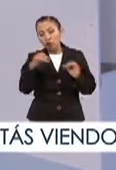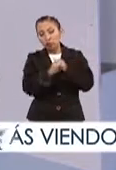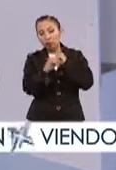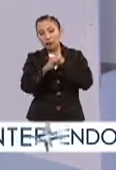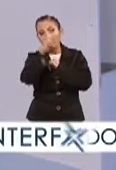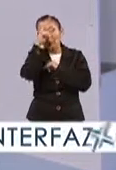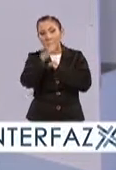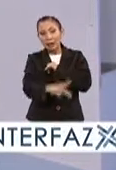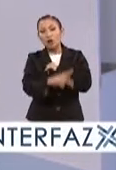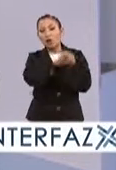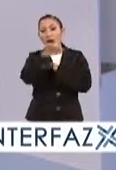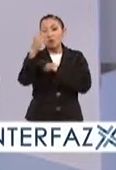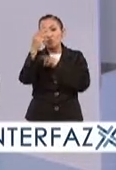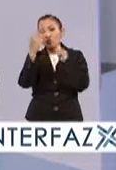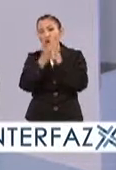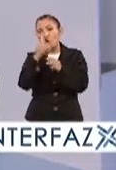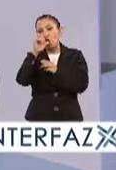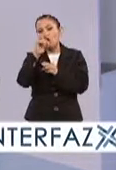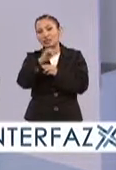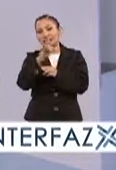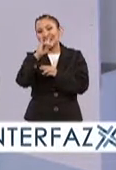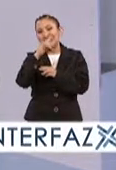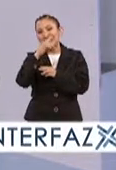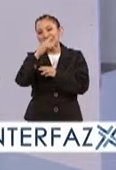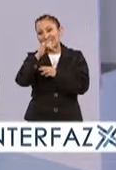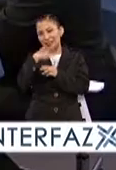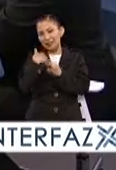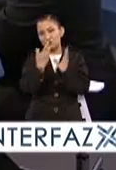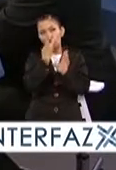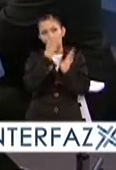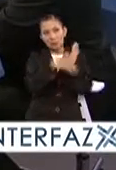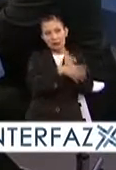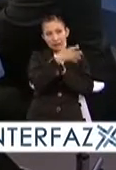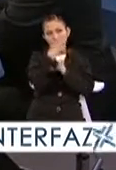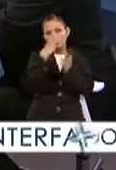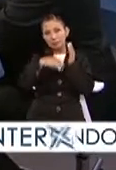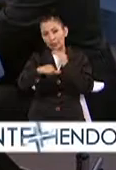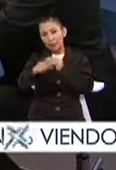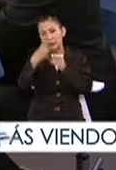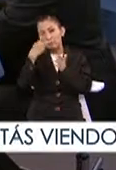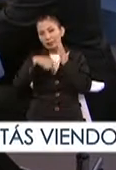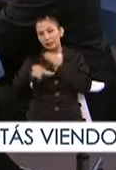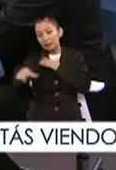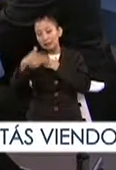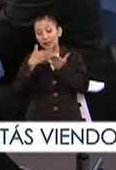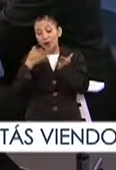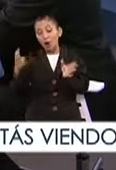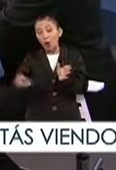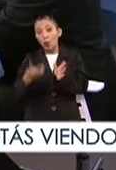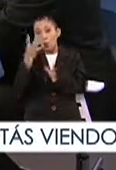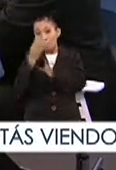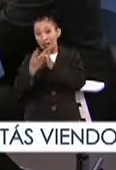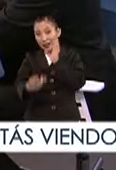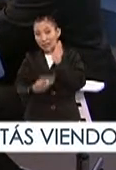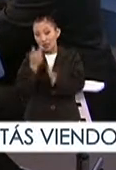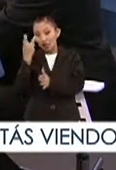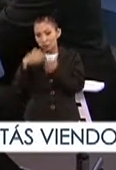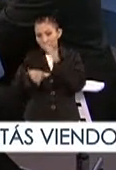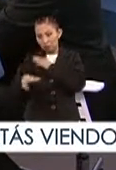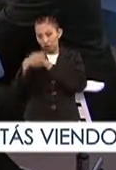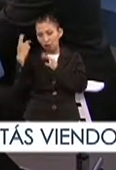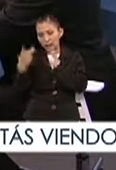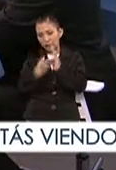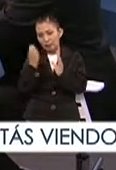México al Mundo, los ingredientes, el cual hemos impartido en 2015, 2016, 2017, ya hubo una cuarta edición en 2018.